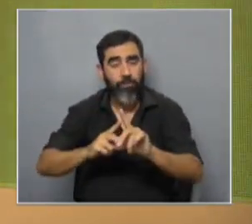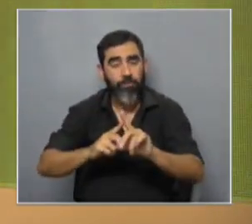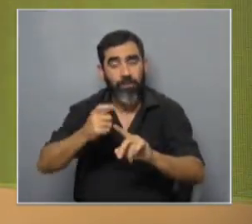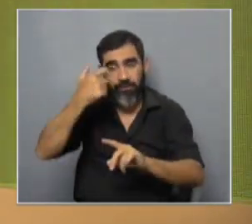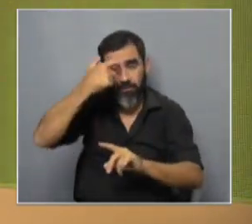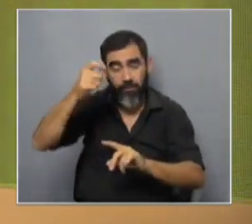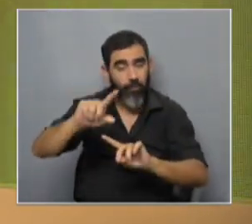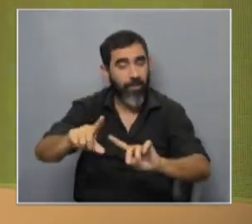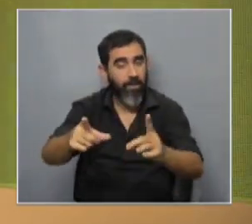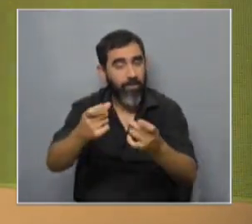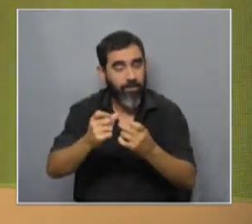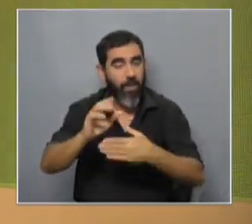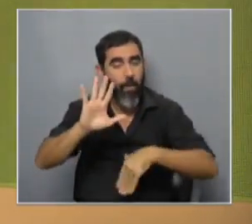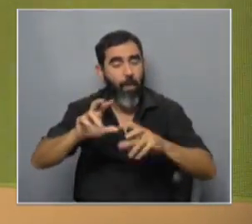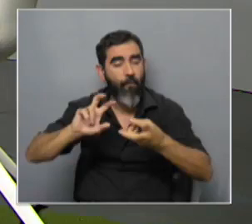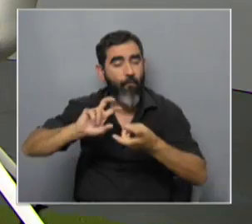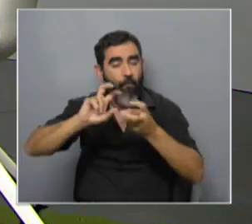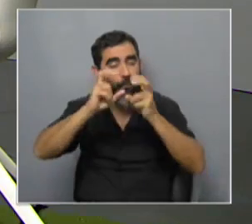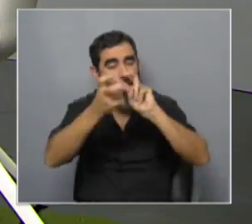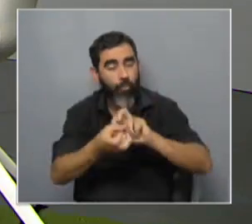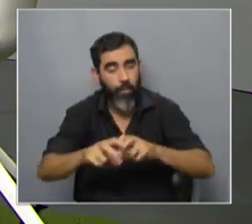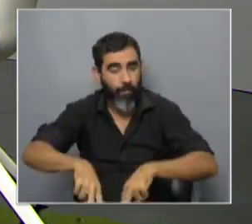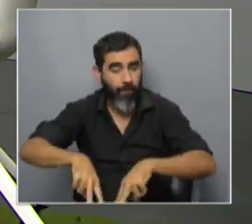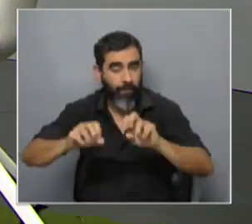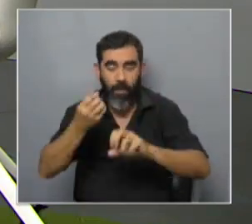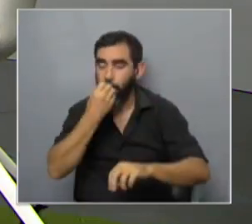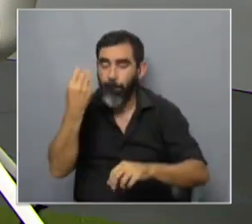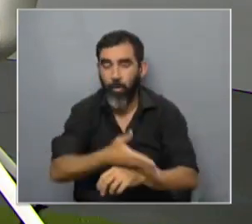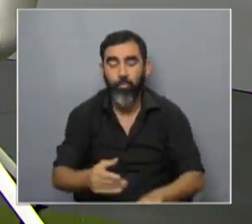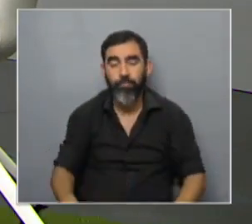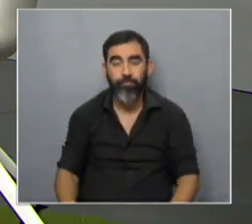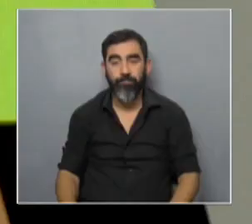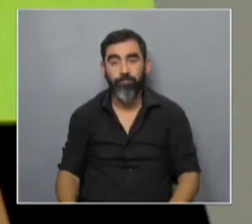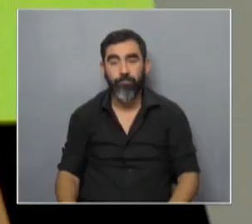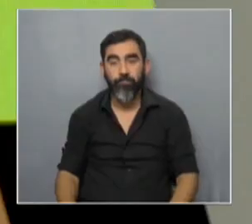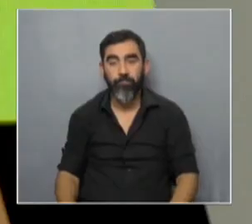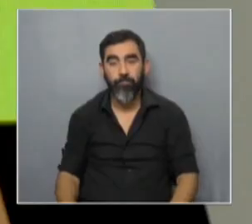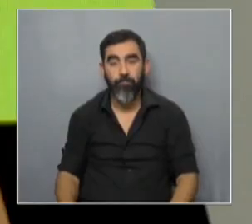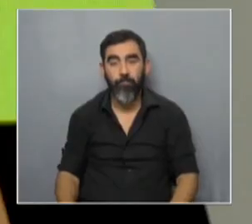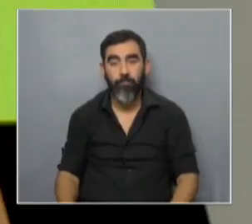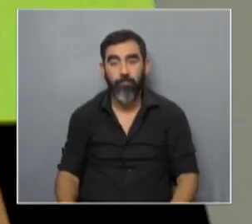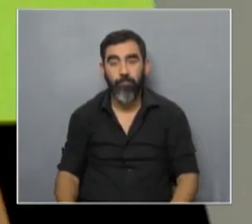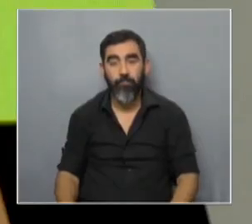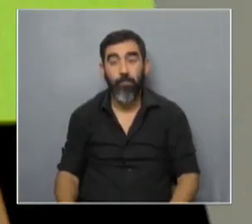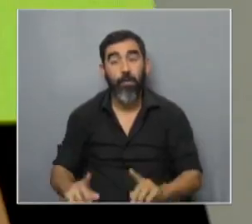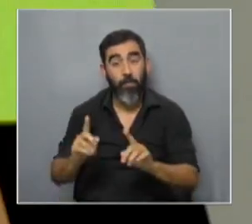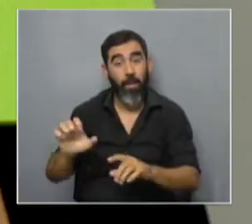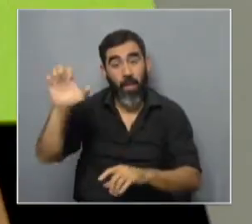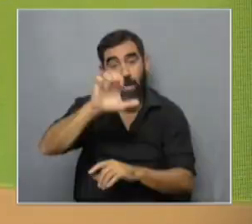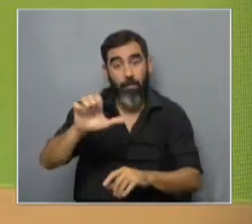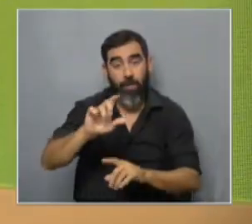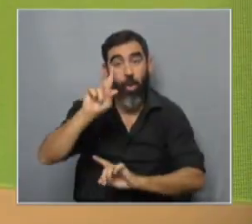científicos que necesitan aumentar el volumen para poderlas investigar mejor está bien y estamos hablando quiero cerrar acá de una empresa